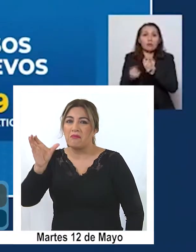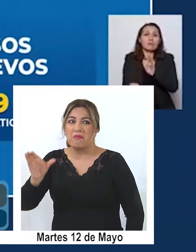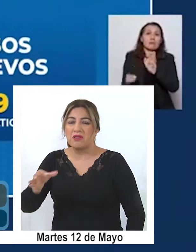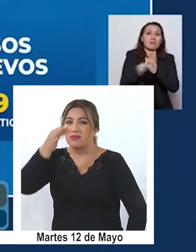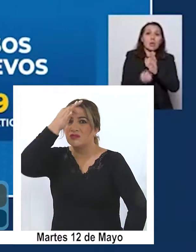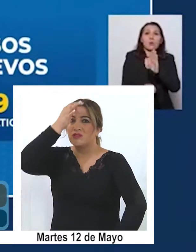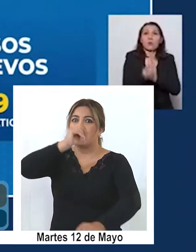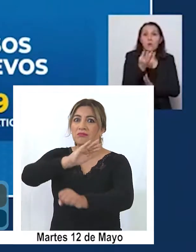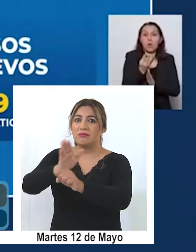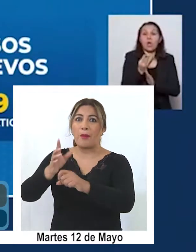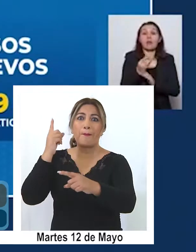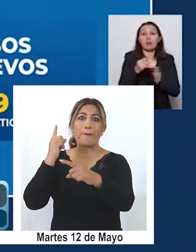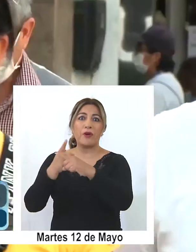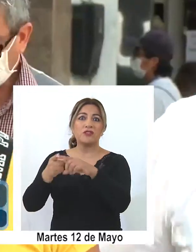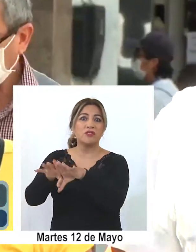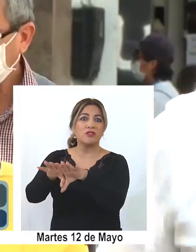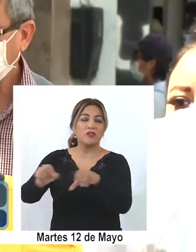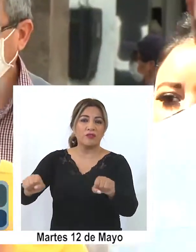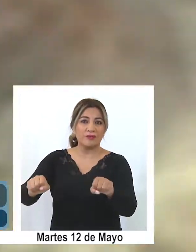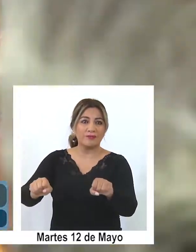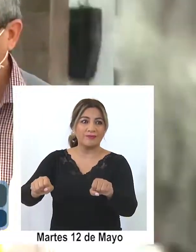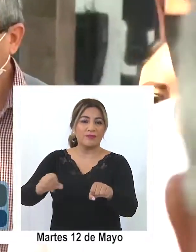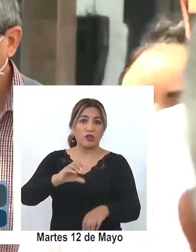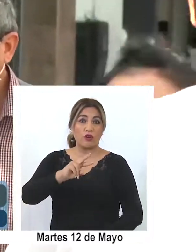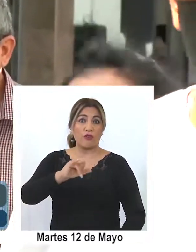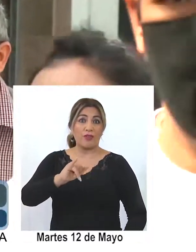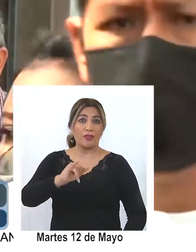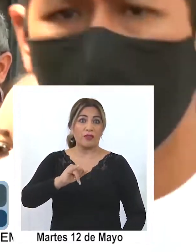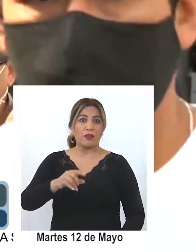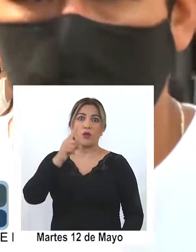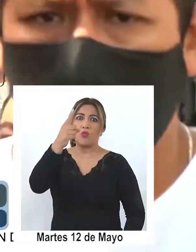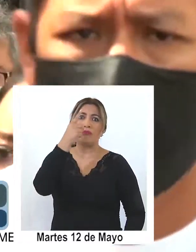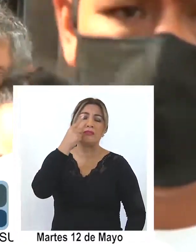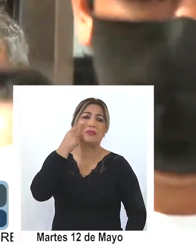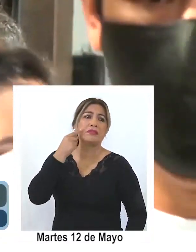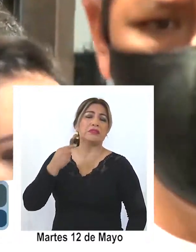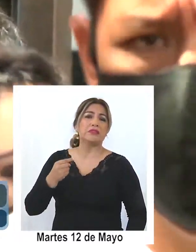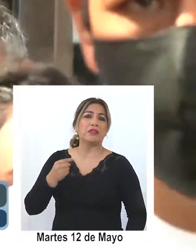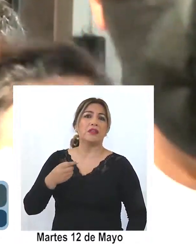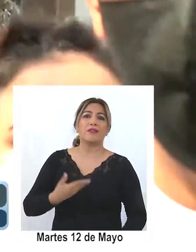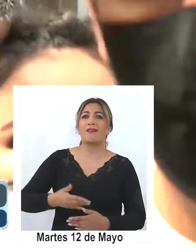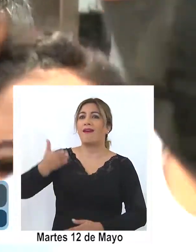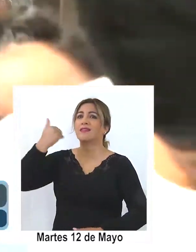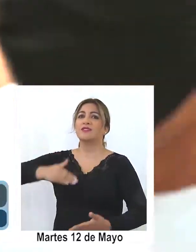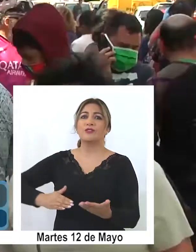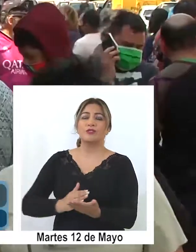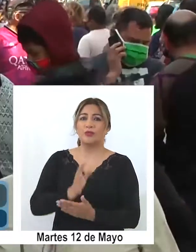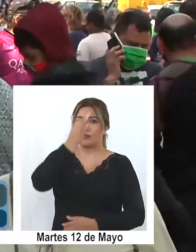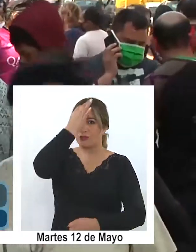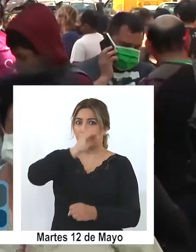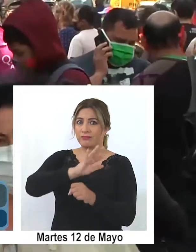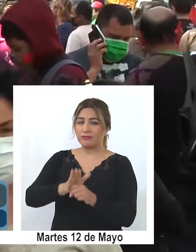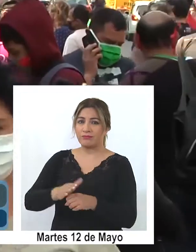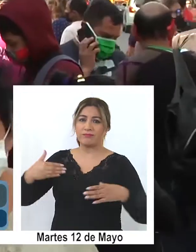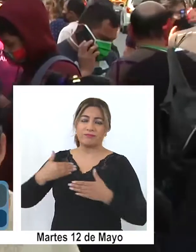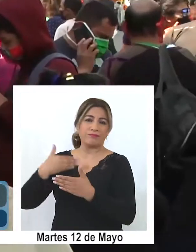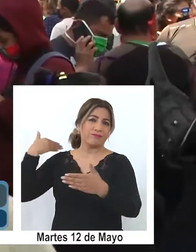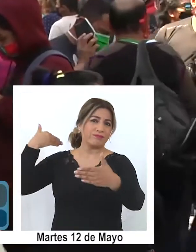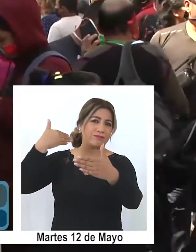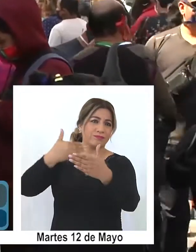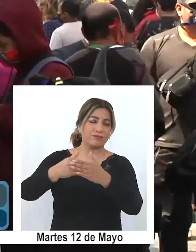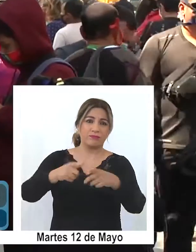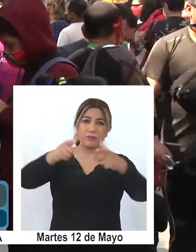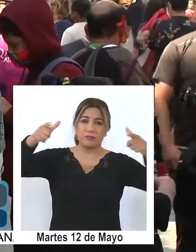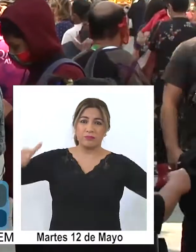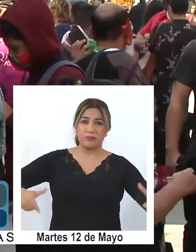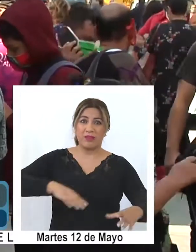resultaron positivas al COVID-19 en 24 horas desde que se declaró la pandemia, llegando a la cifra total